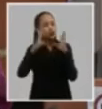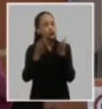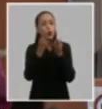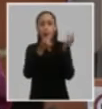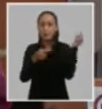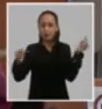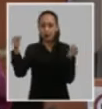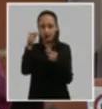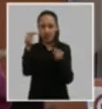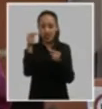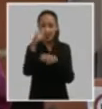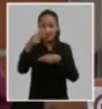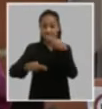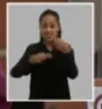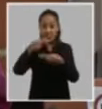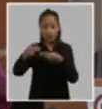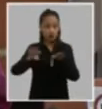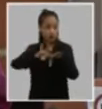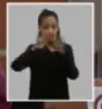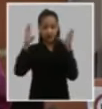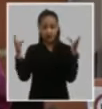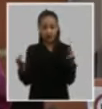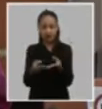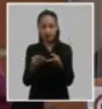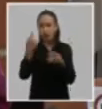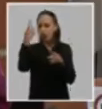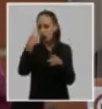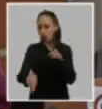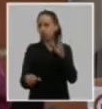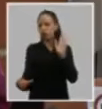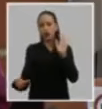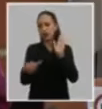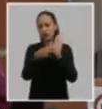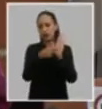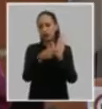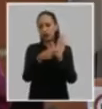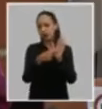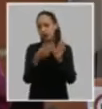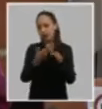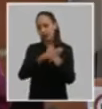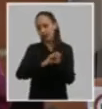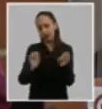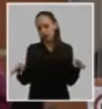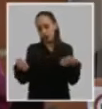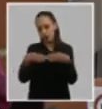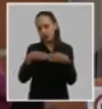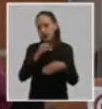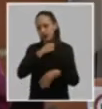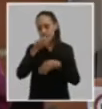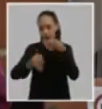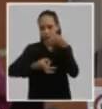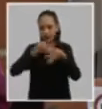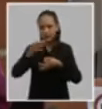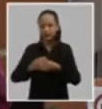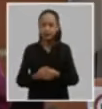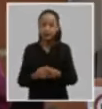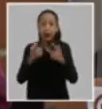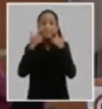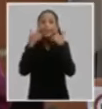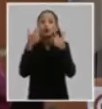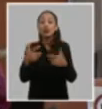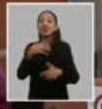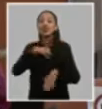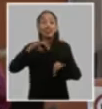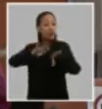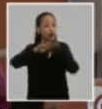definiendo en sentido general y un elemento que no queríamos ya para concluir dejar de expresar es el hecho de la importancia que tiene